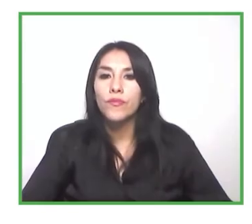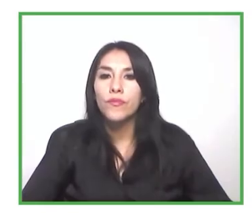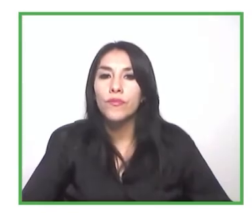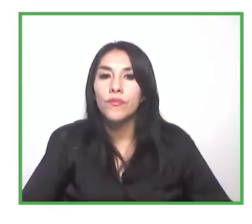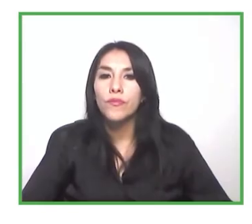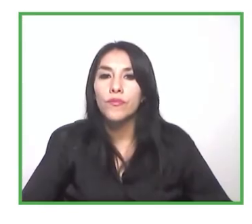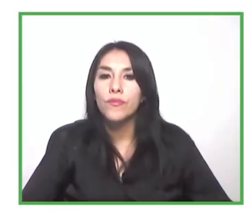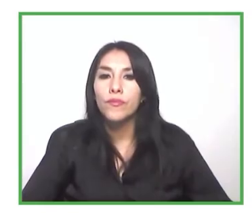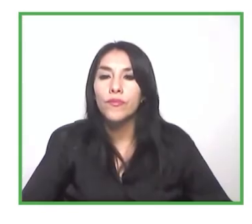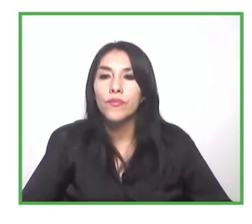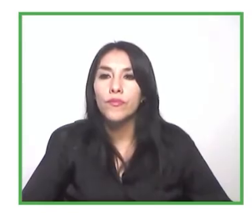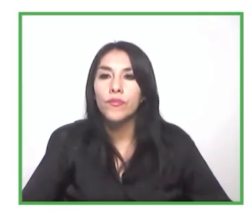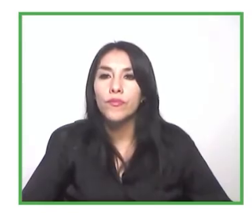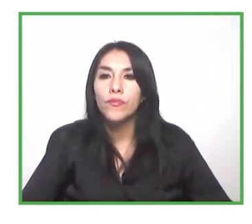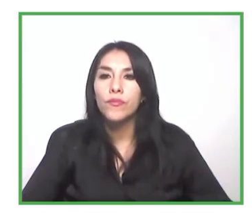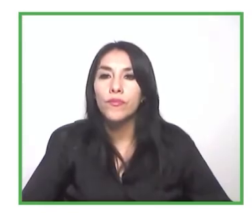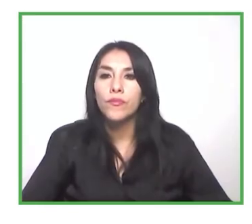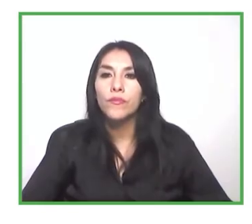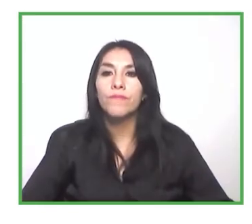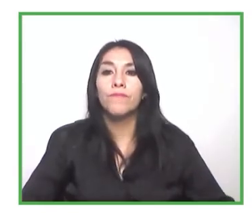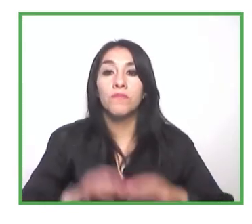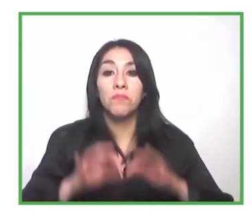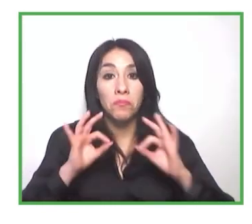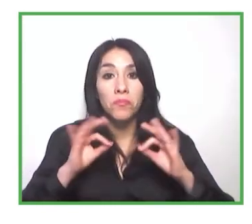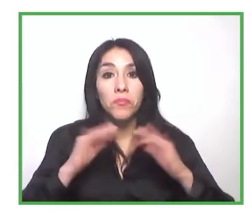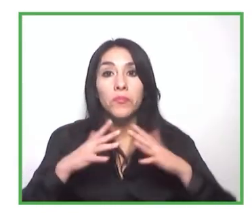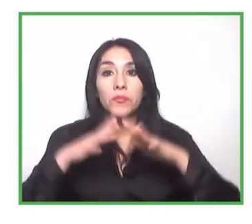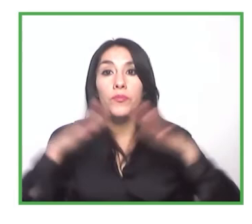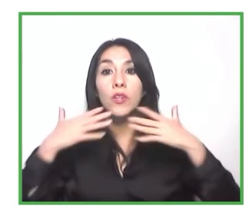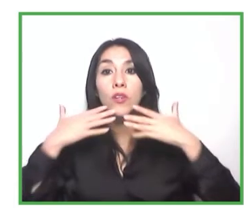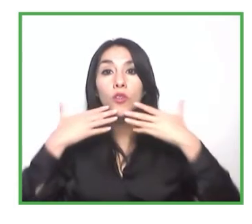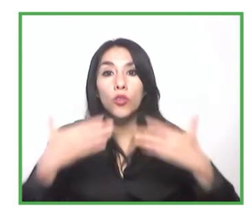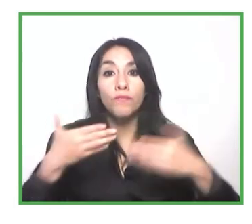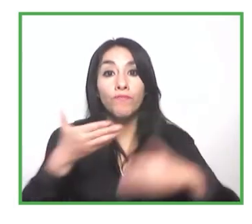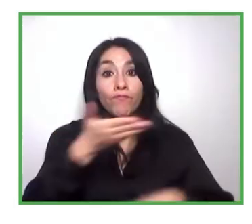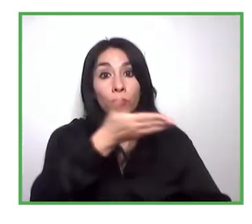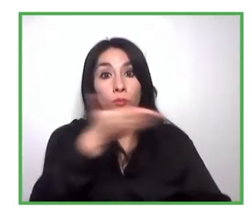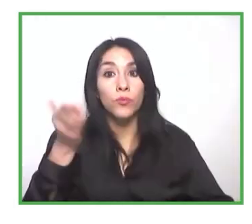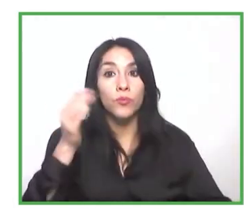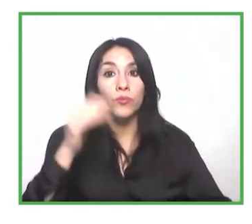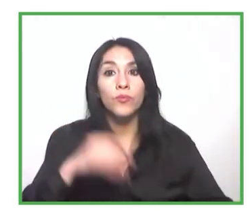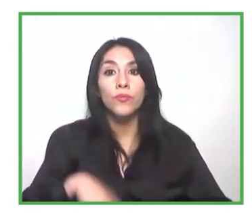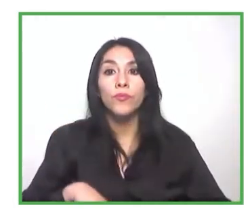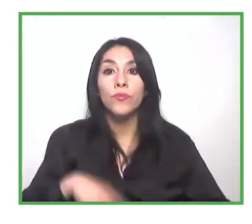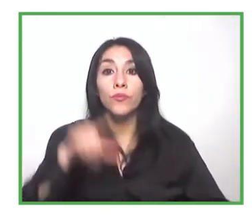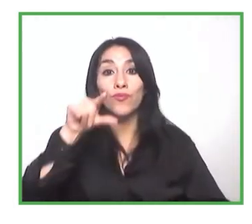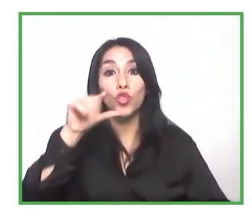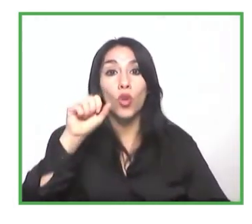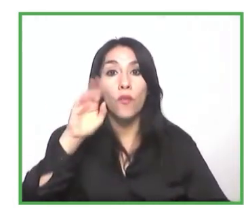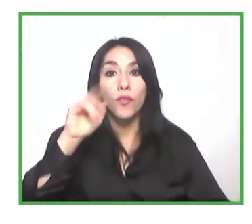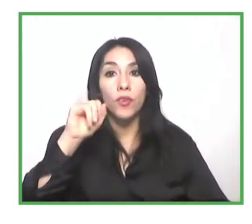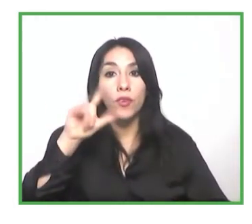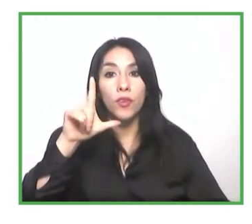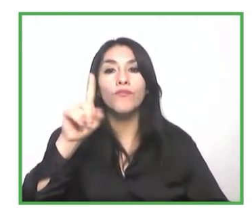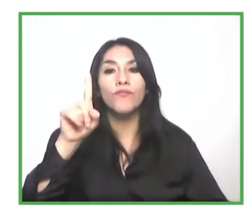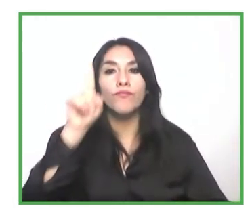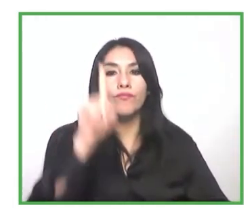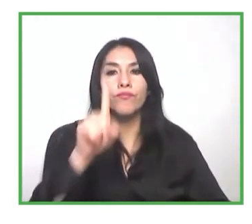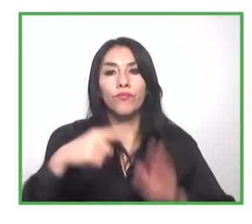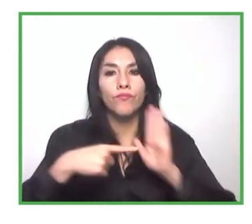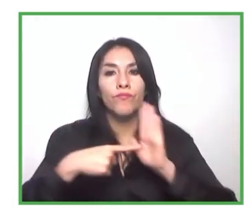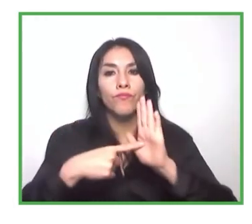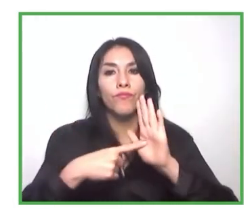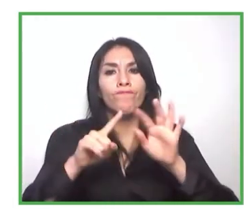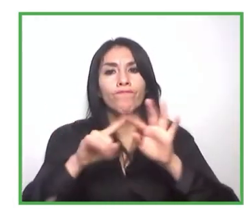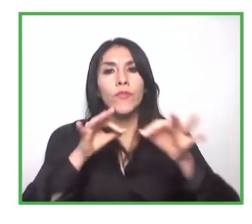Bien, bueno, muchas gracias, Gabriela, por la presentación. Vamos ahora con una conversación, con